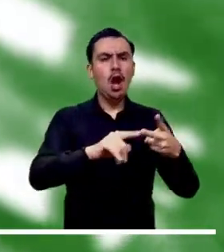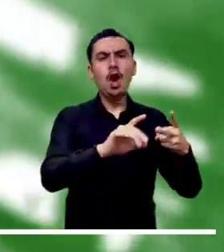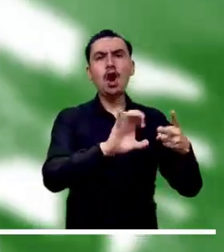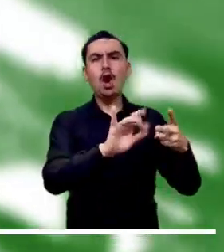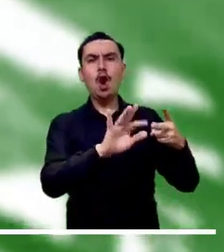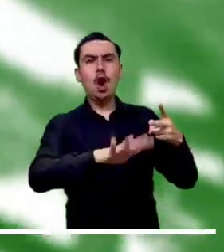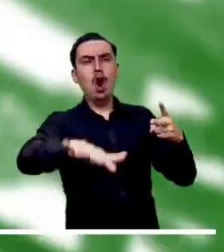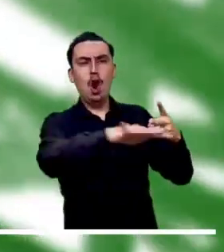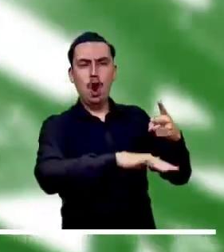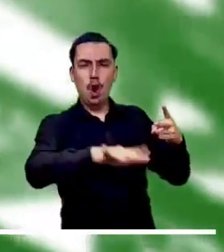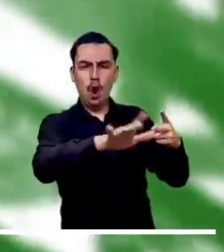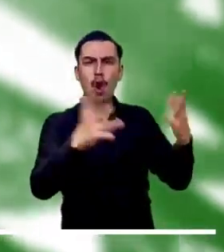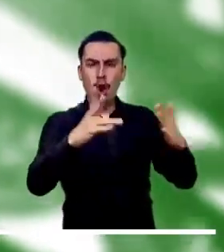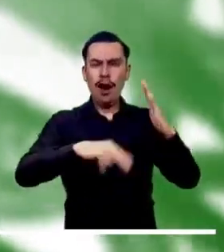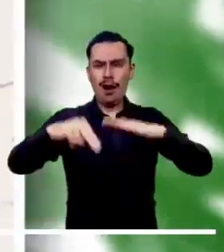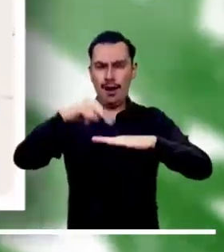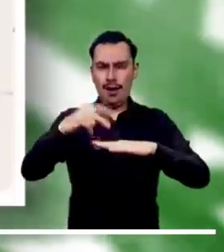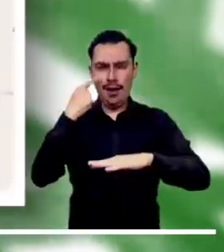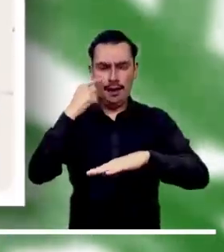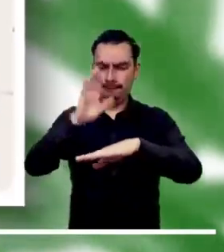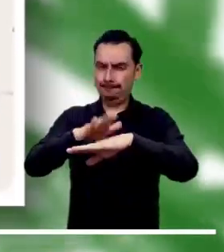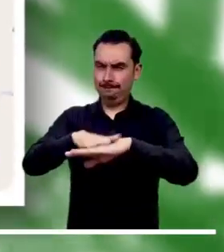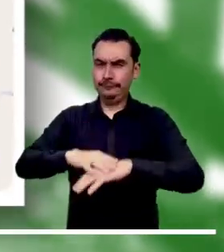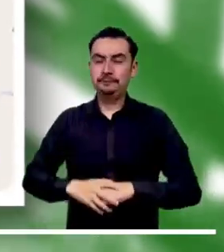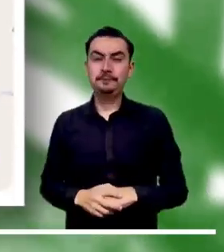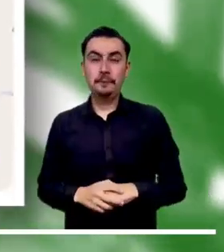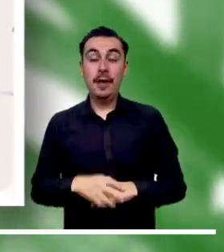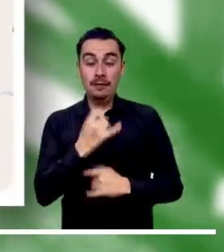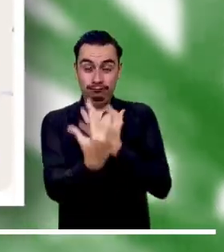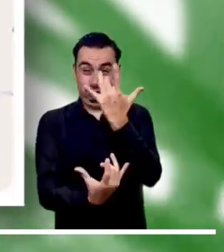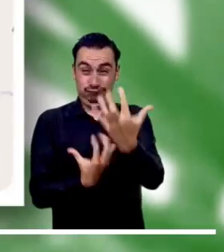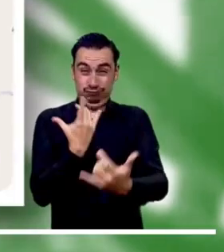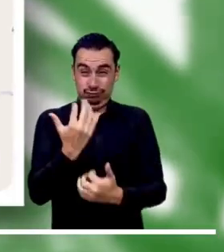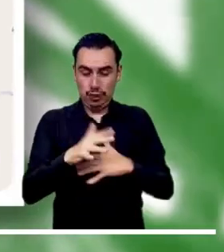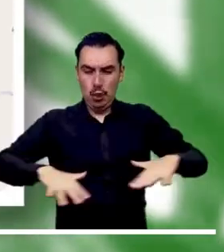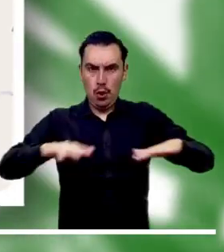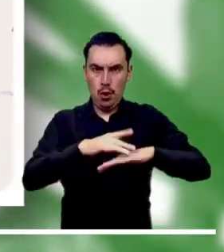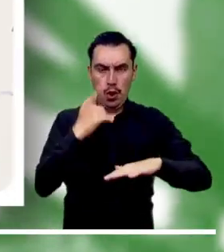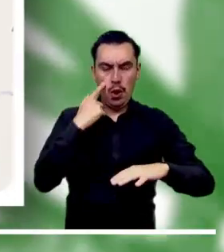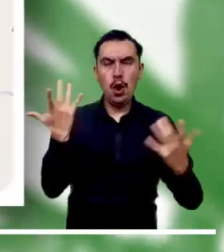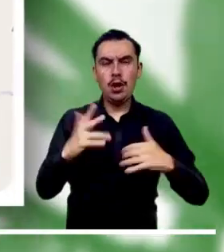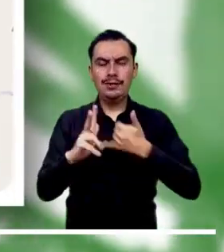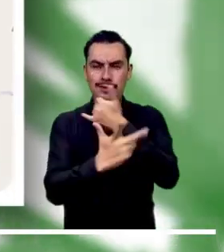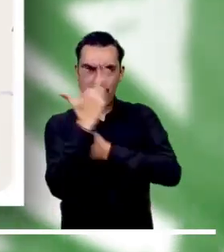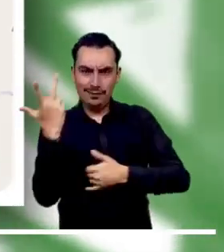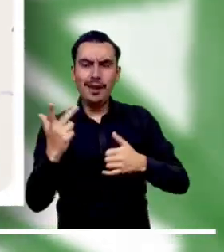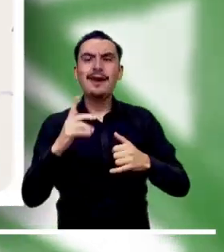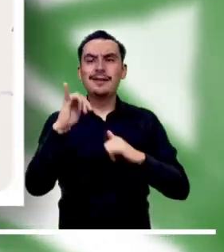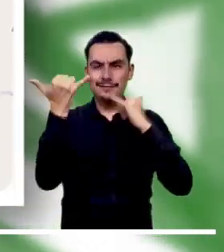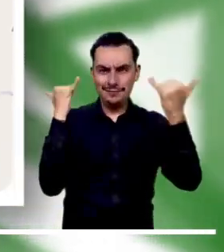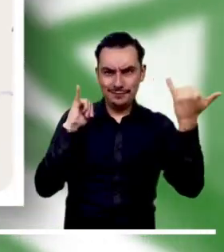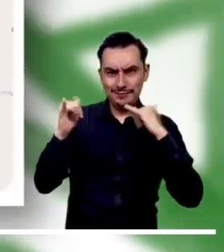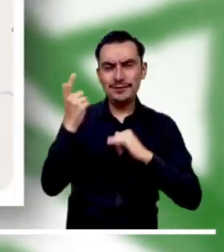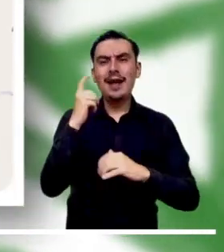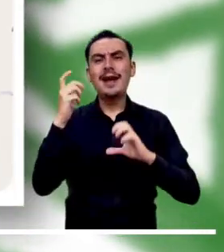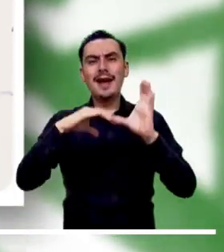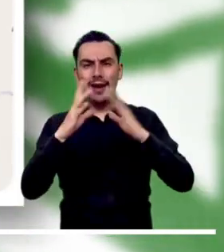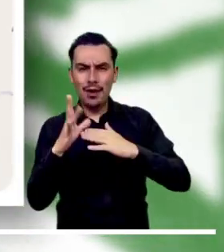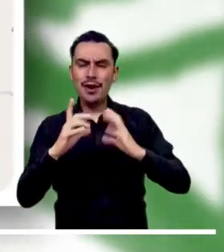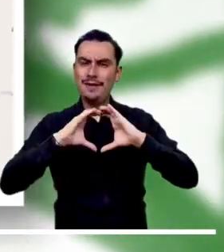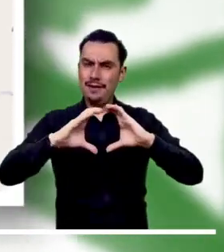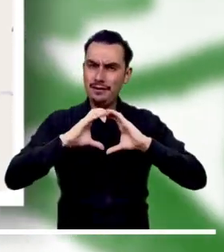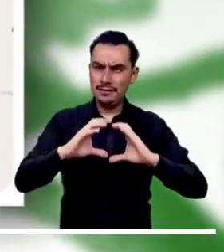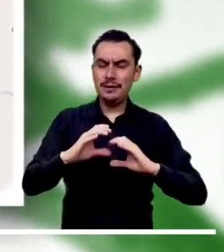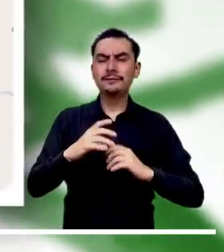a la altura del municipio de La Unión, en Antioquia. Alerta roja por probables incendios en la cobertura vegetal de Lago Ajira,